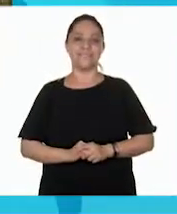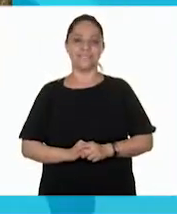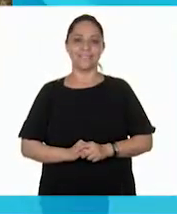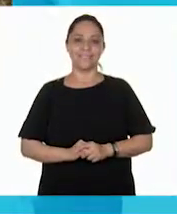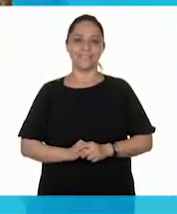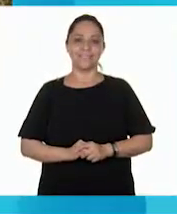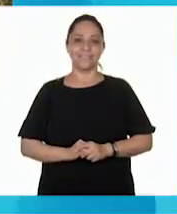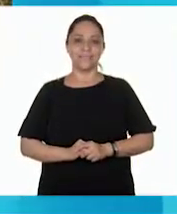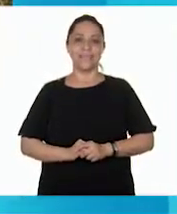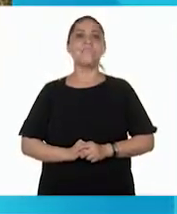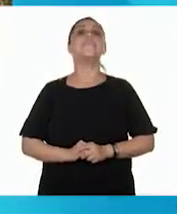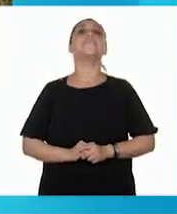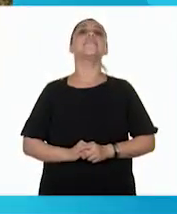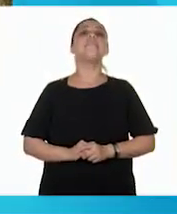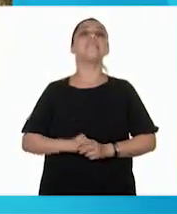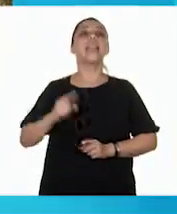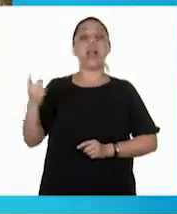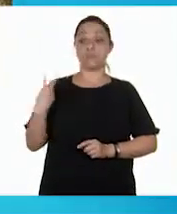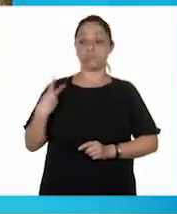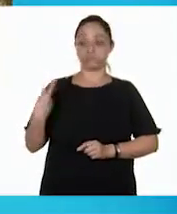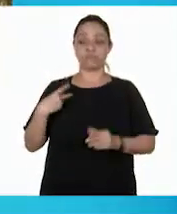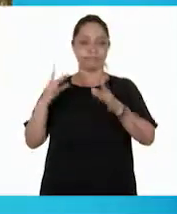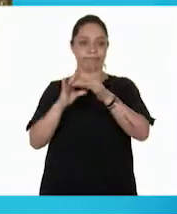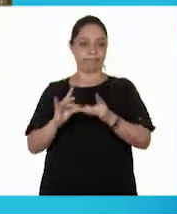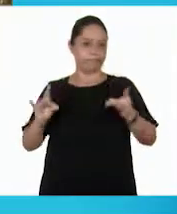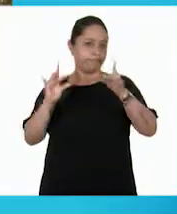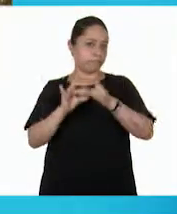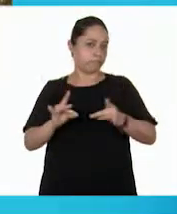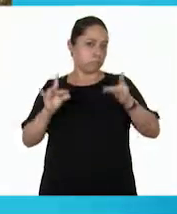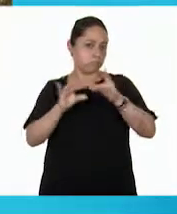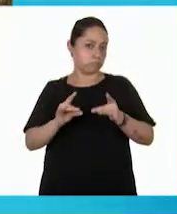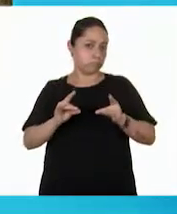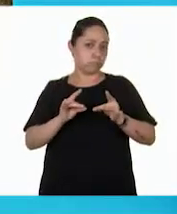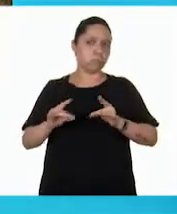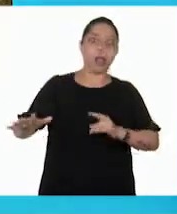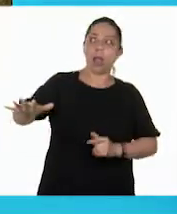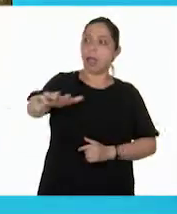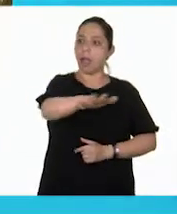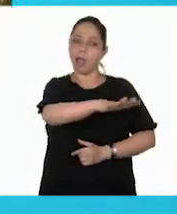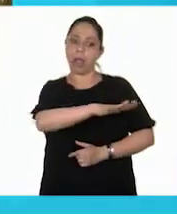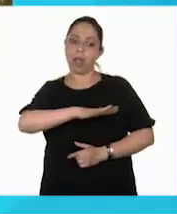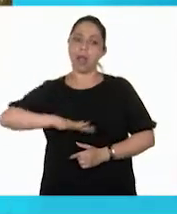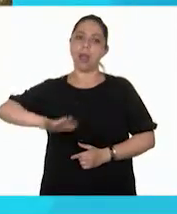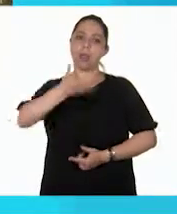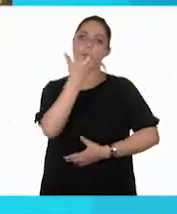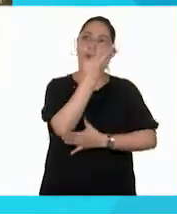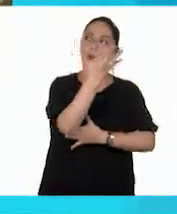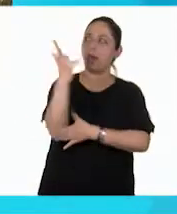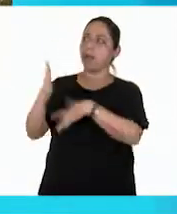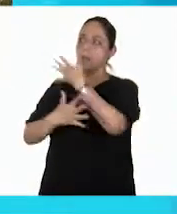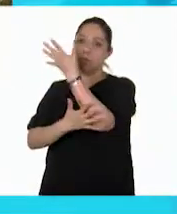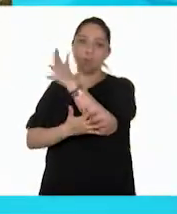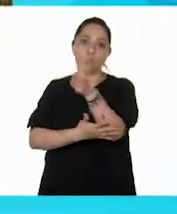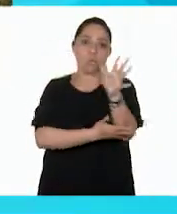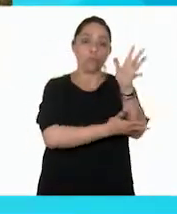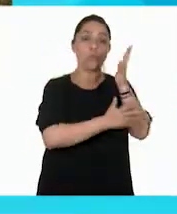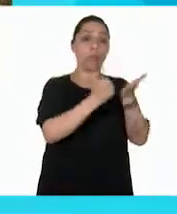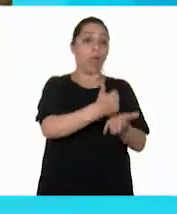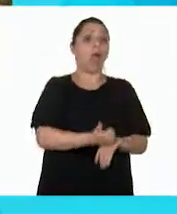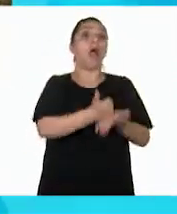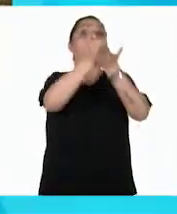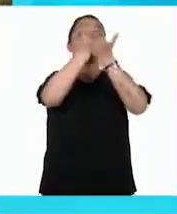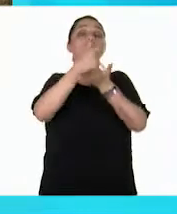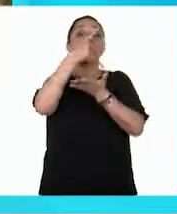Lo que Emilio les queremos decir es que hay que cuidar las áreas verdes porque ayudan a producir el